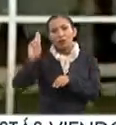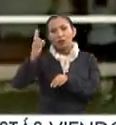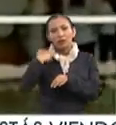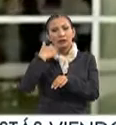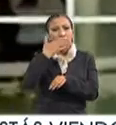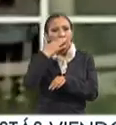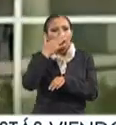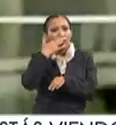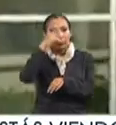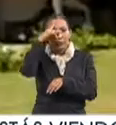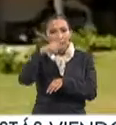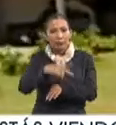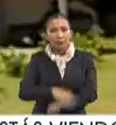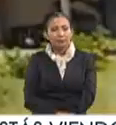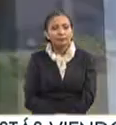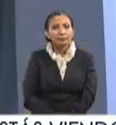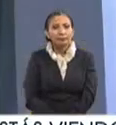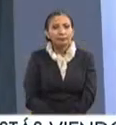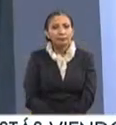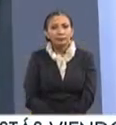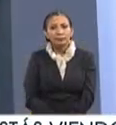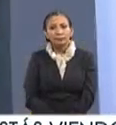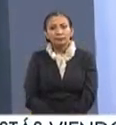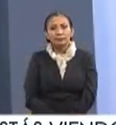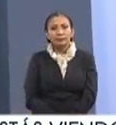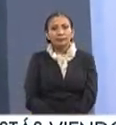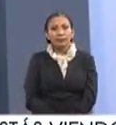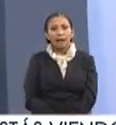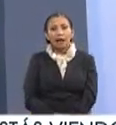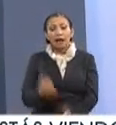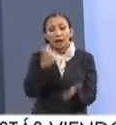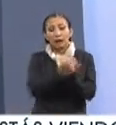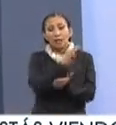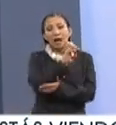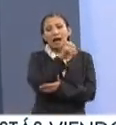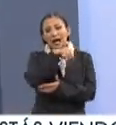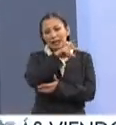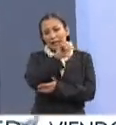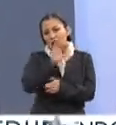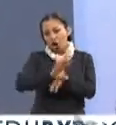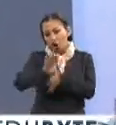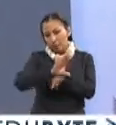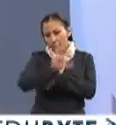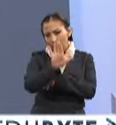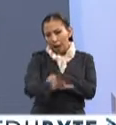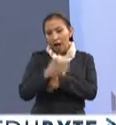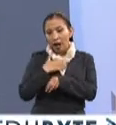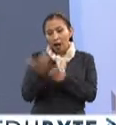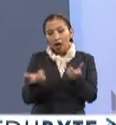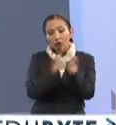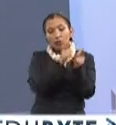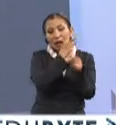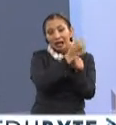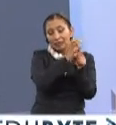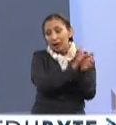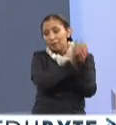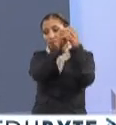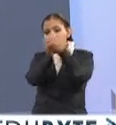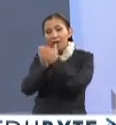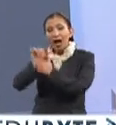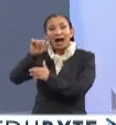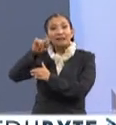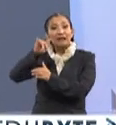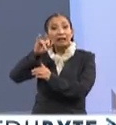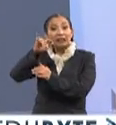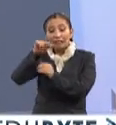Universidad de Sonora en México. En la ciudad de Barranquilla, le hablo de Colombia, partió la 5ª Expedición Científica rumbo a la